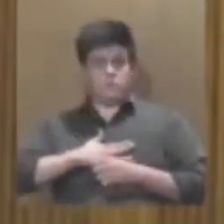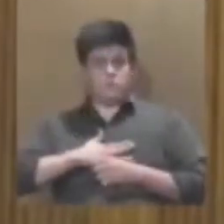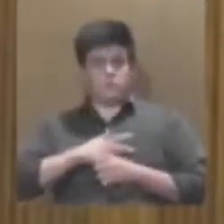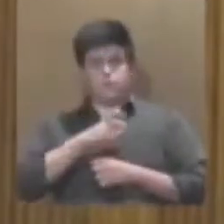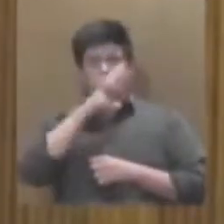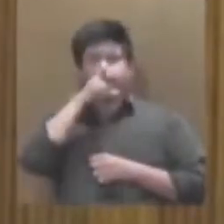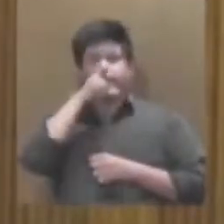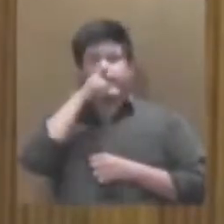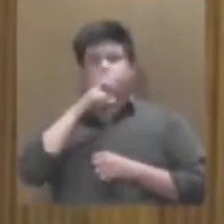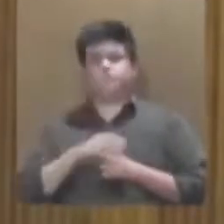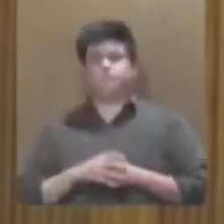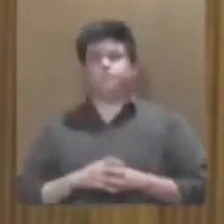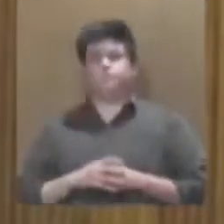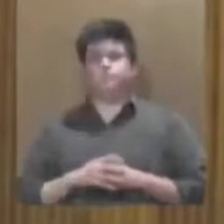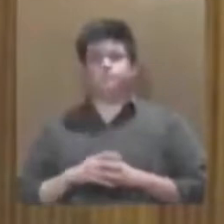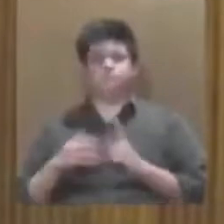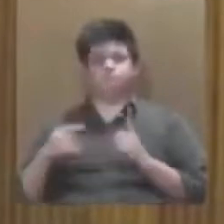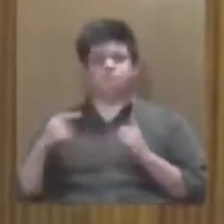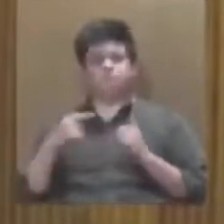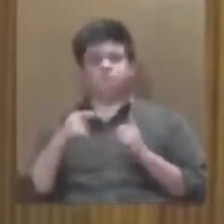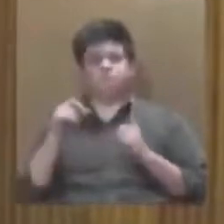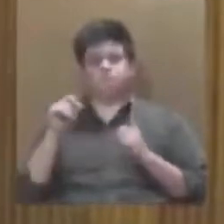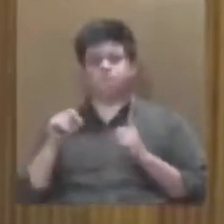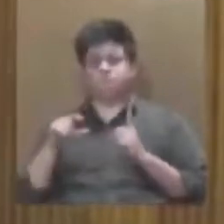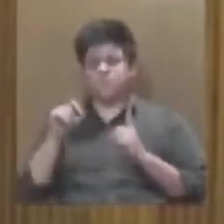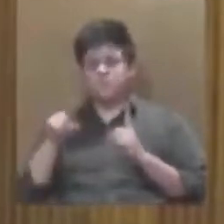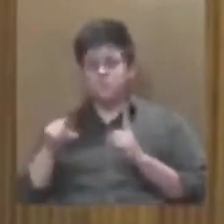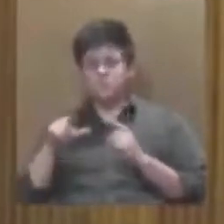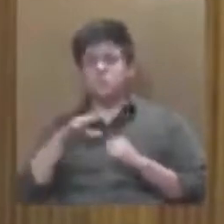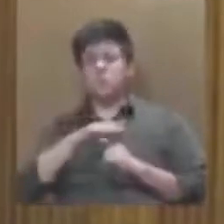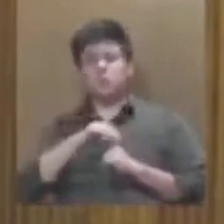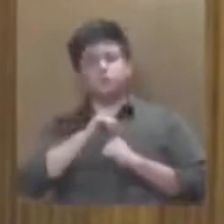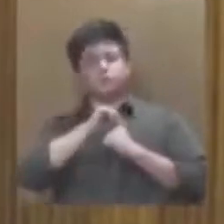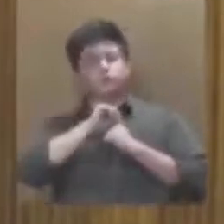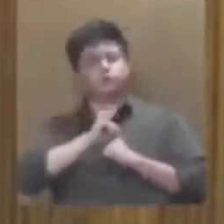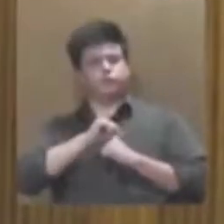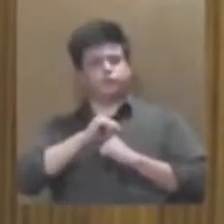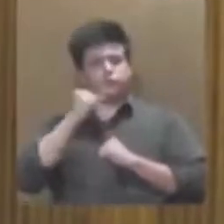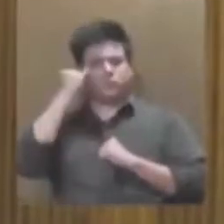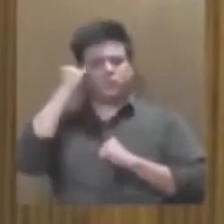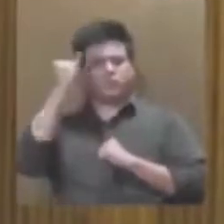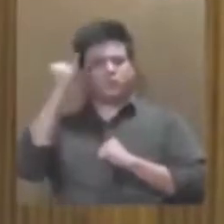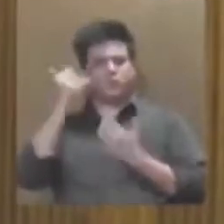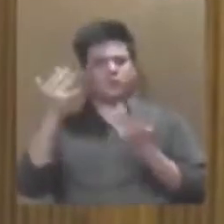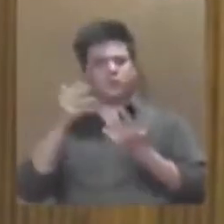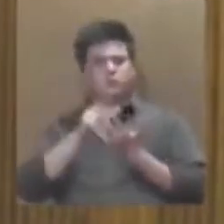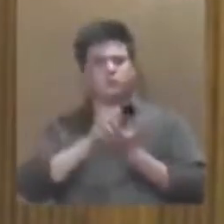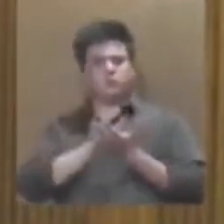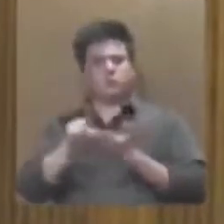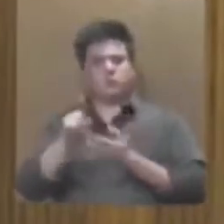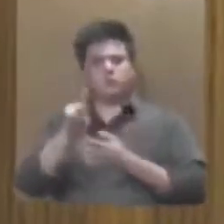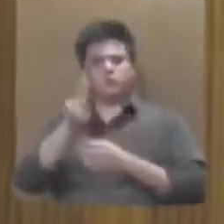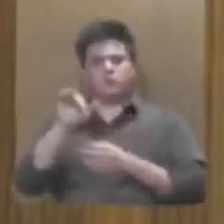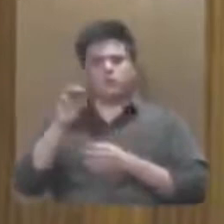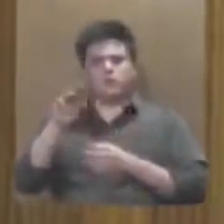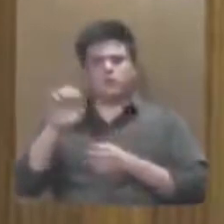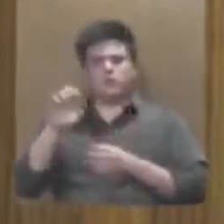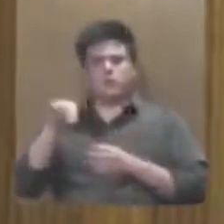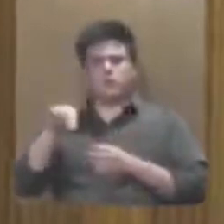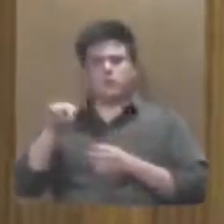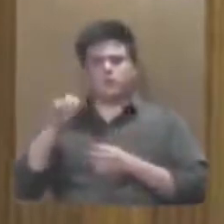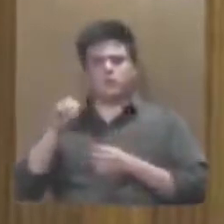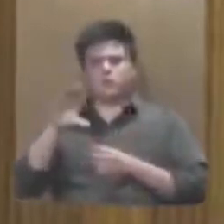a él también se le atañe la creación del derecho de Primenote, el derecho de